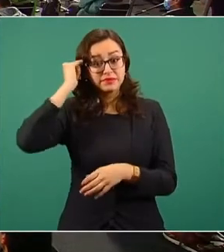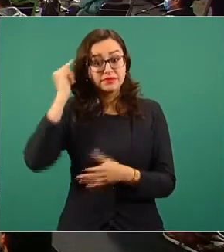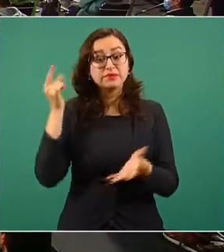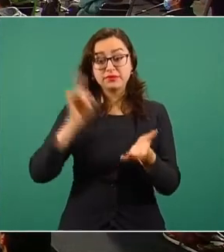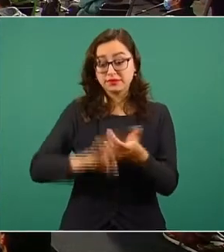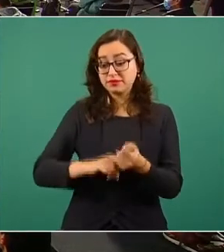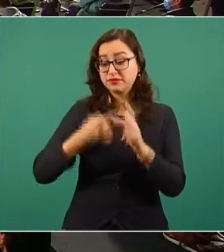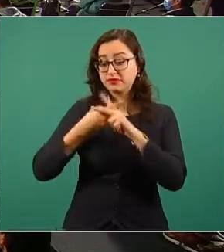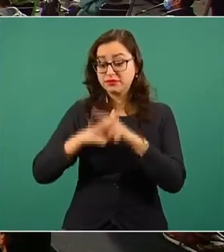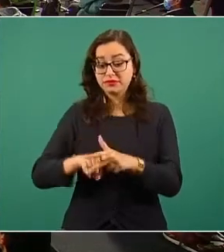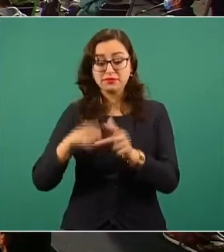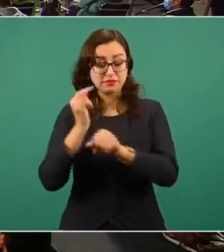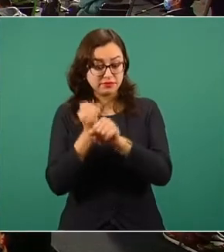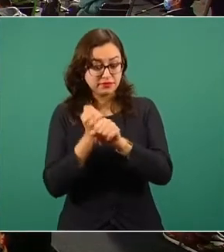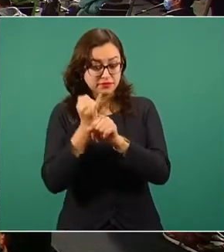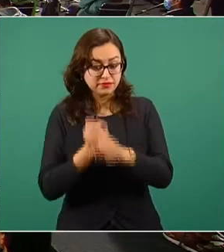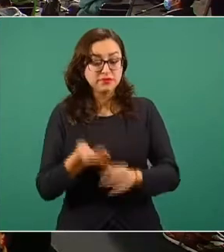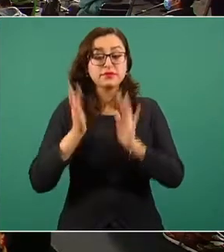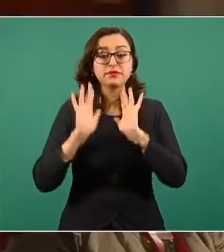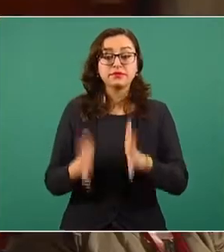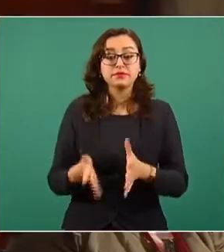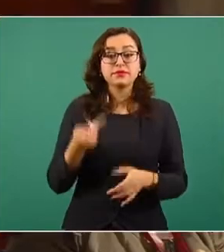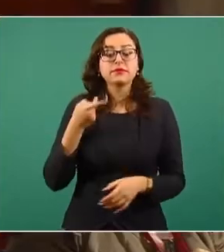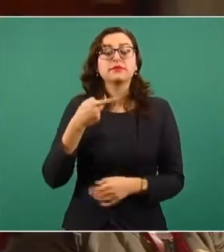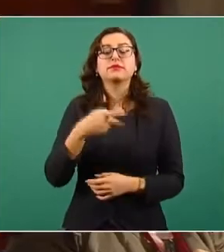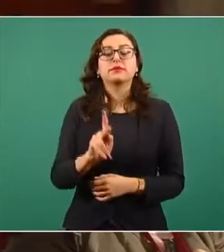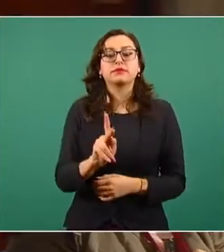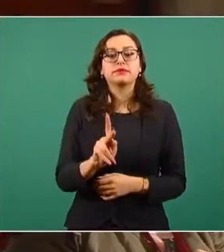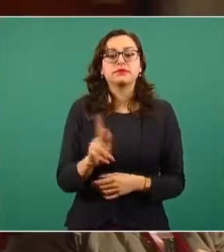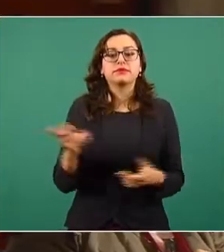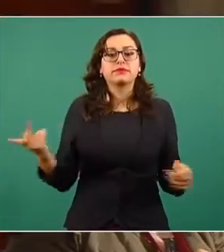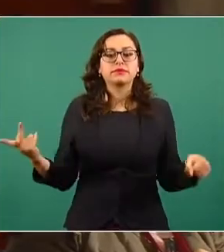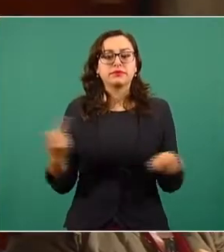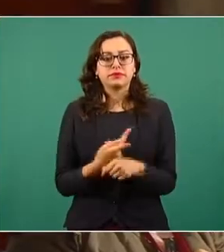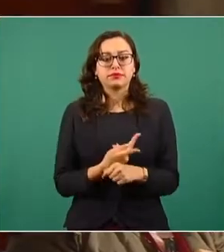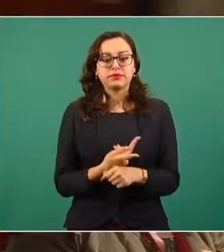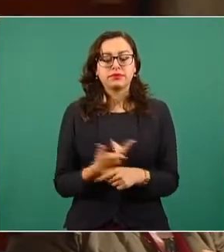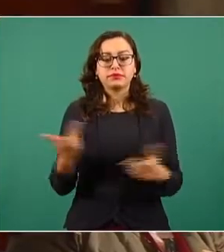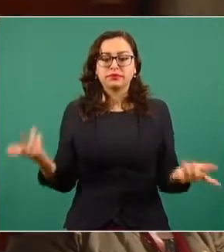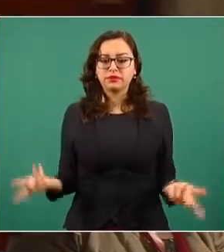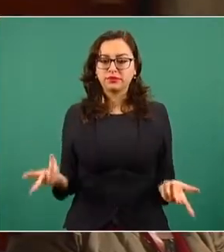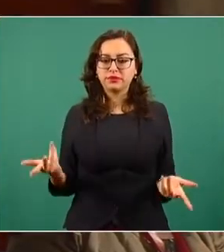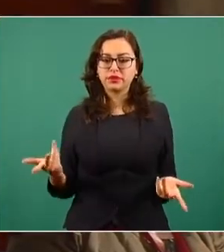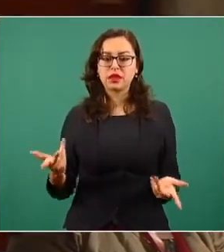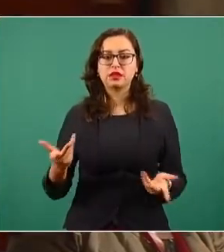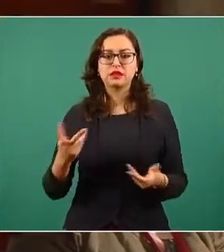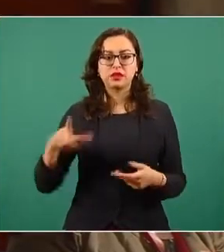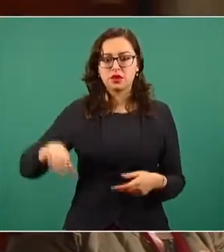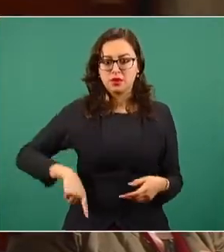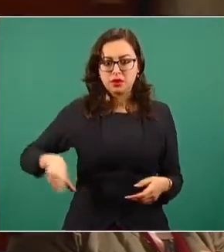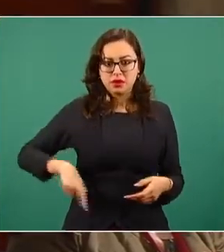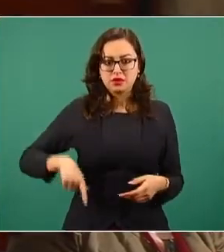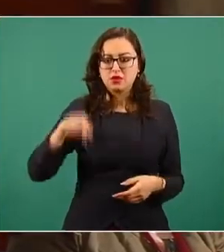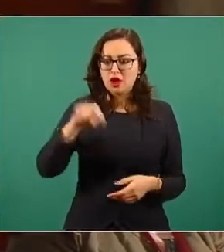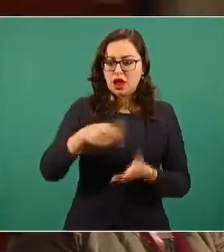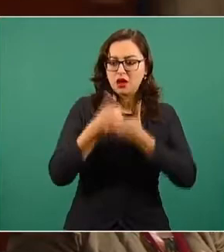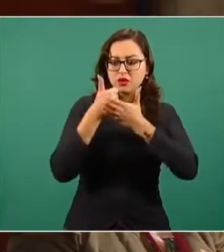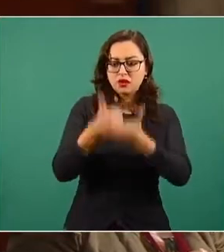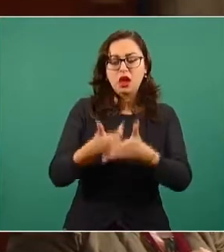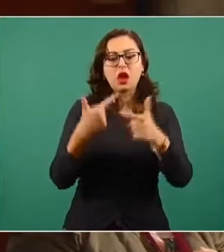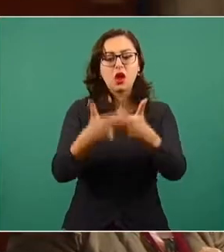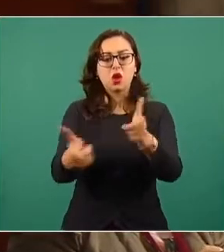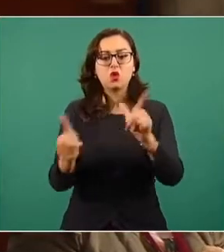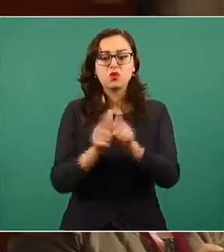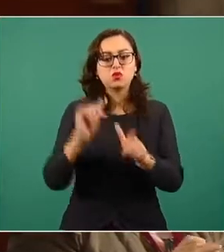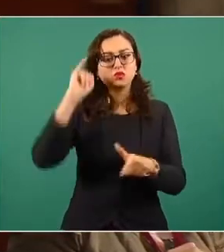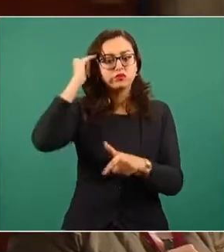quiero preguntarle a usted, ¿qué acciones se pueden tomar también de manera inmediata para estos grupos indígenas que están siendo